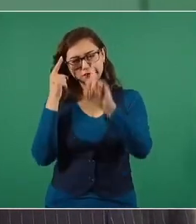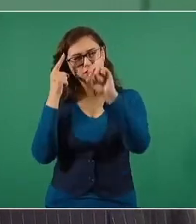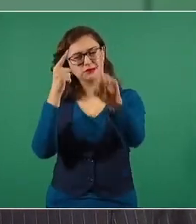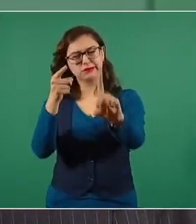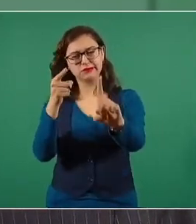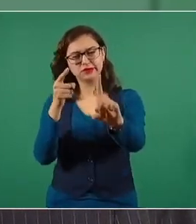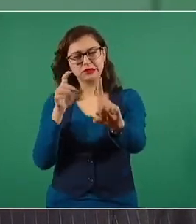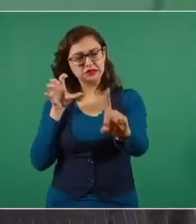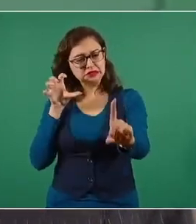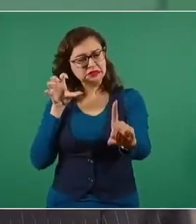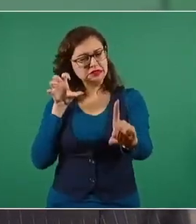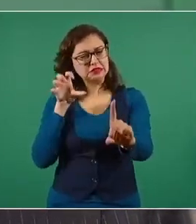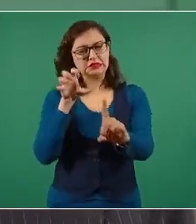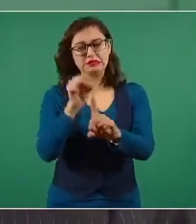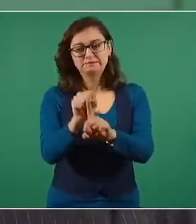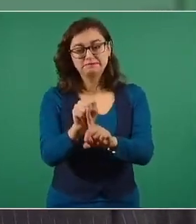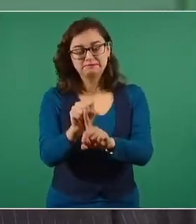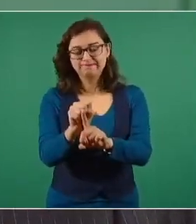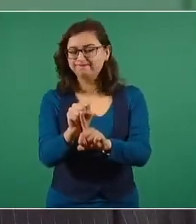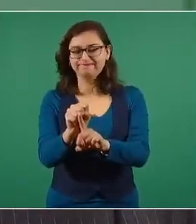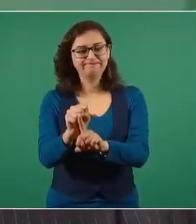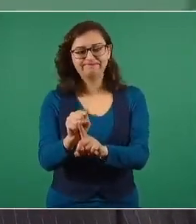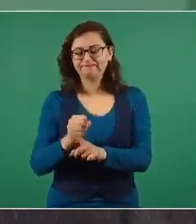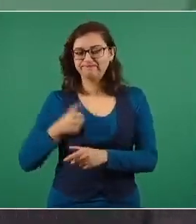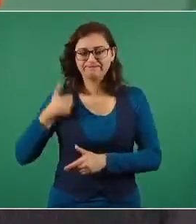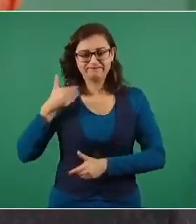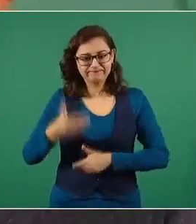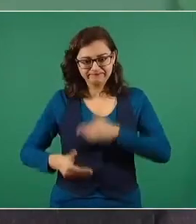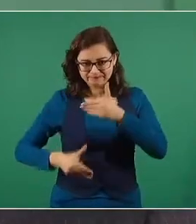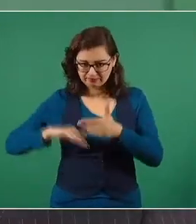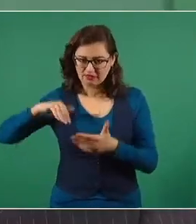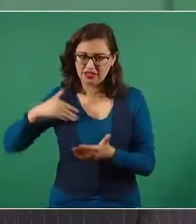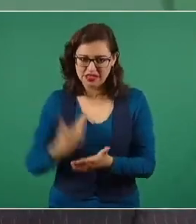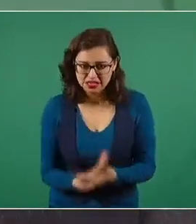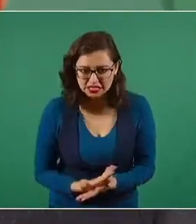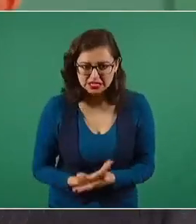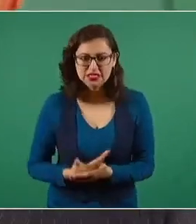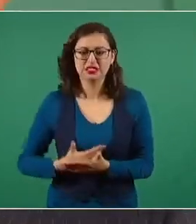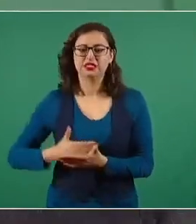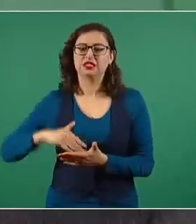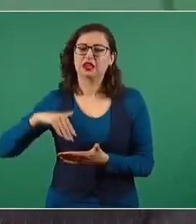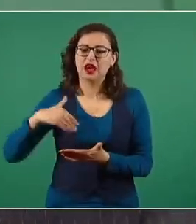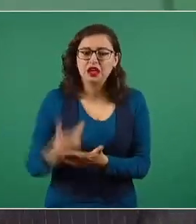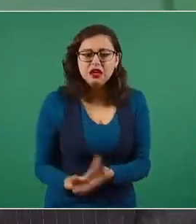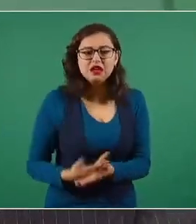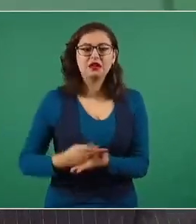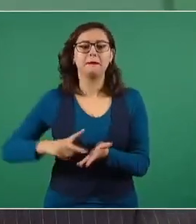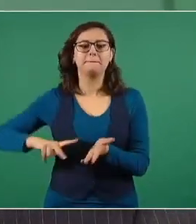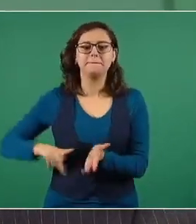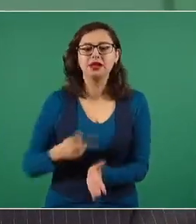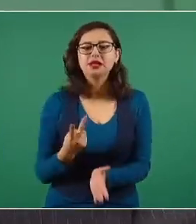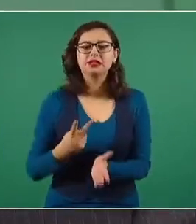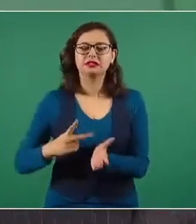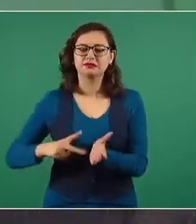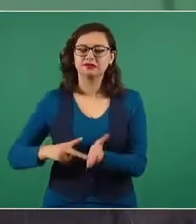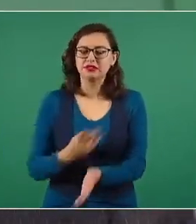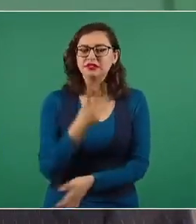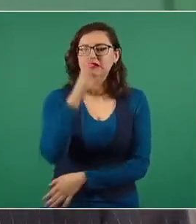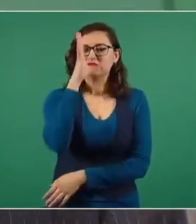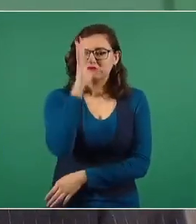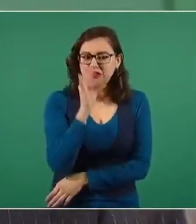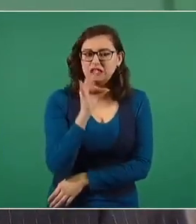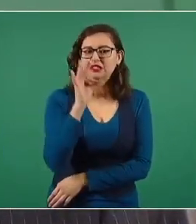se puede uno caer, pero hay que levantarse y seguir caminando y se vuelve uno a caer y hay que volverse a levantar hasta